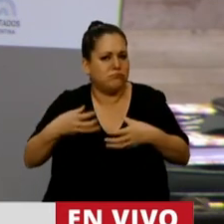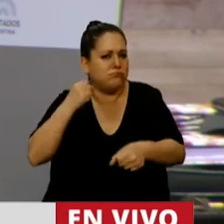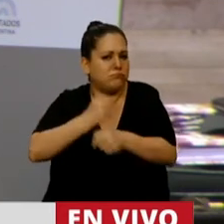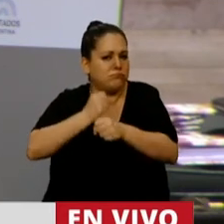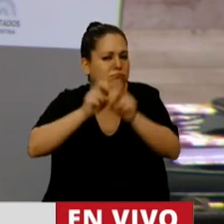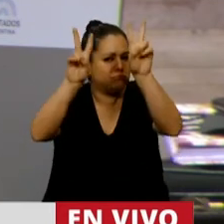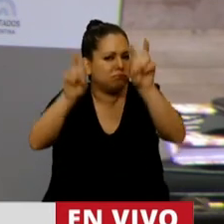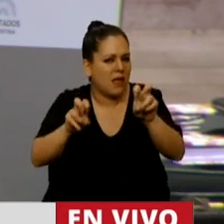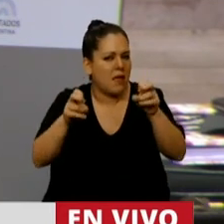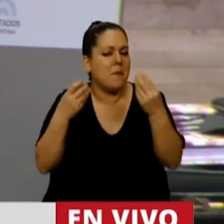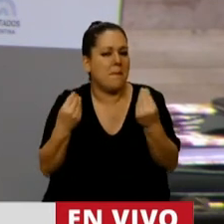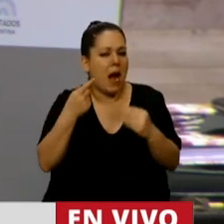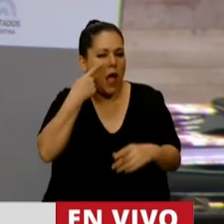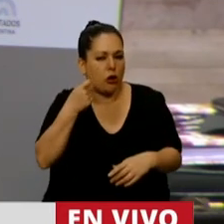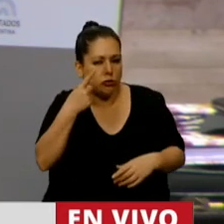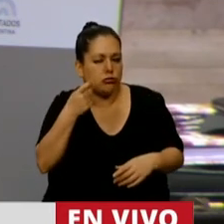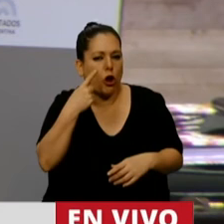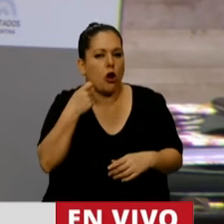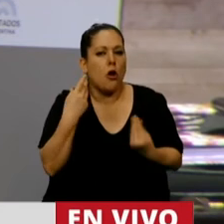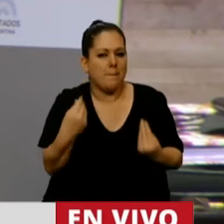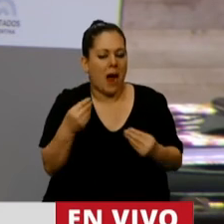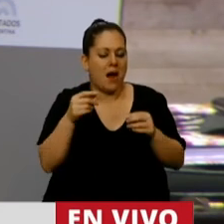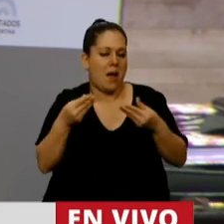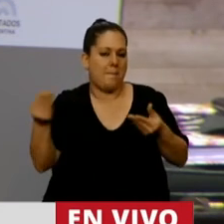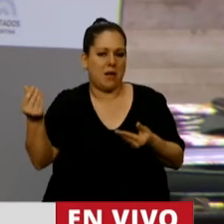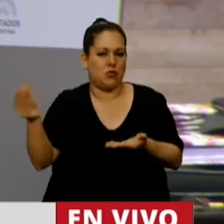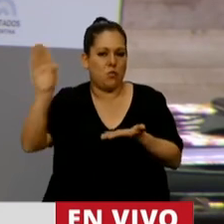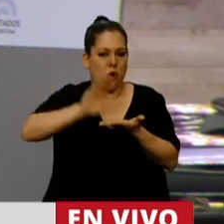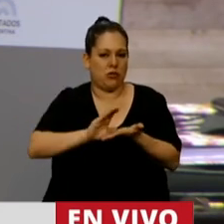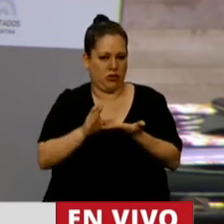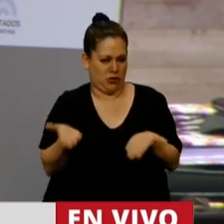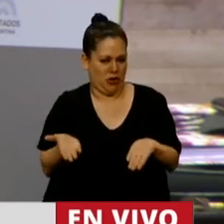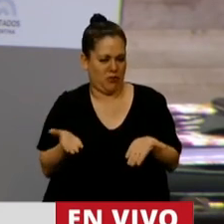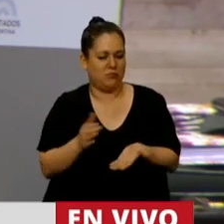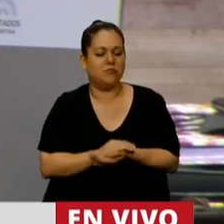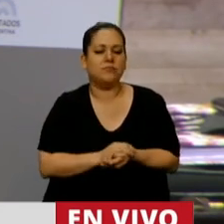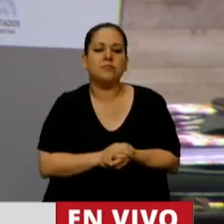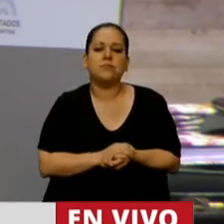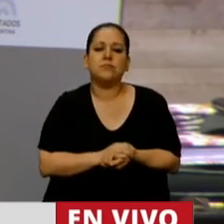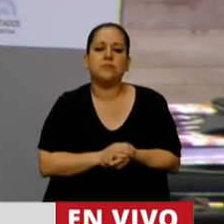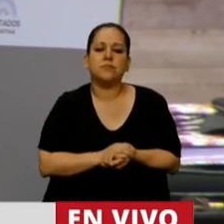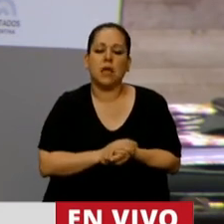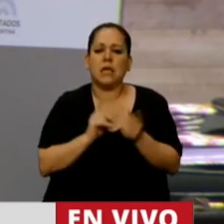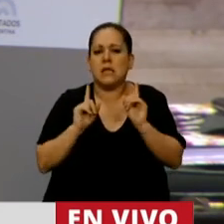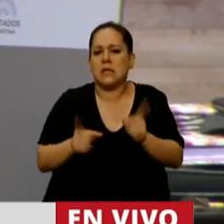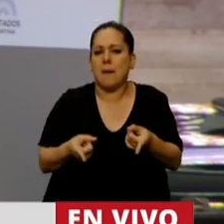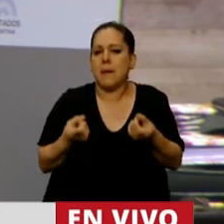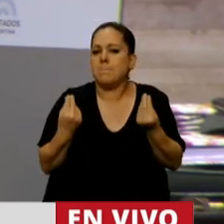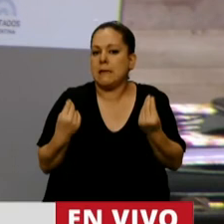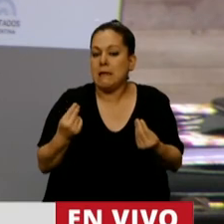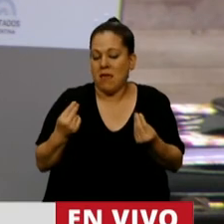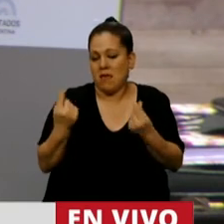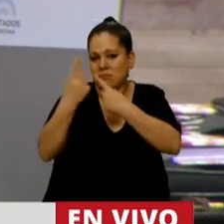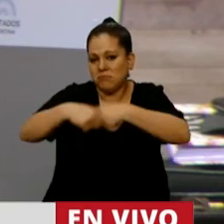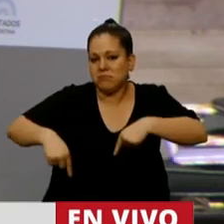poder también ahí monitorear la ejecución de este presupuesto. Y destacar que toda